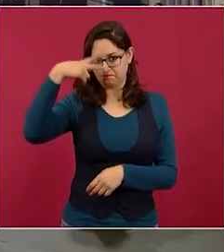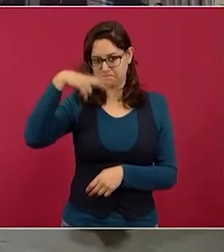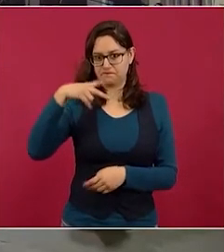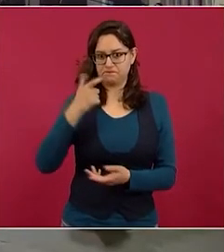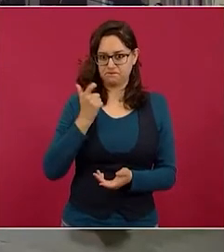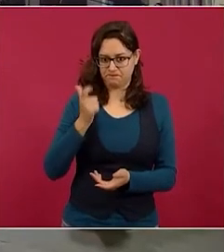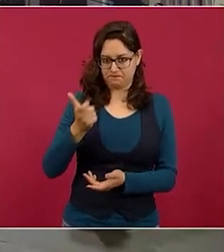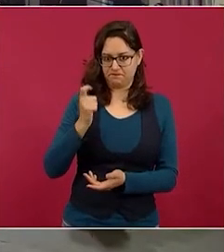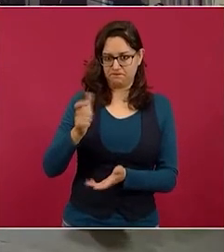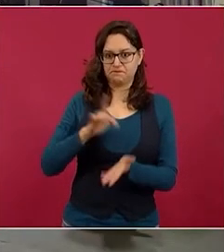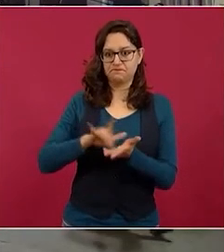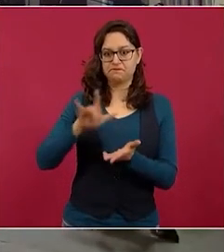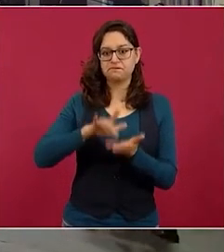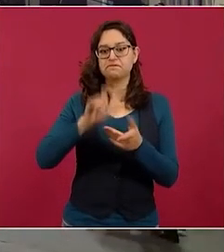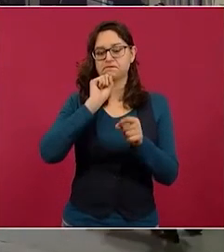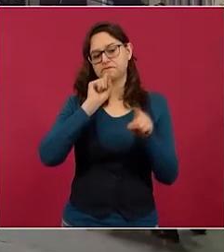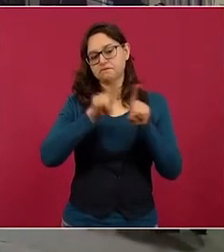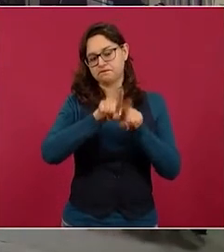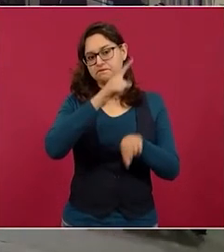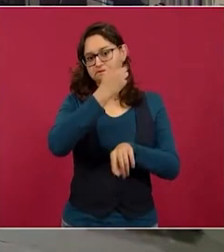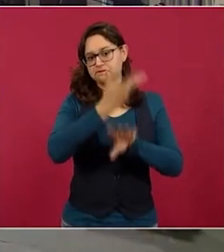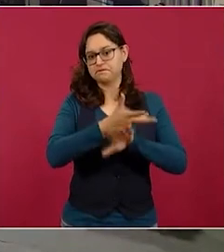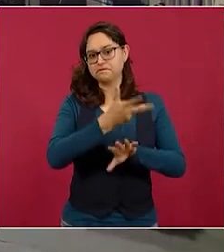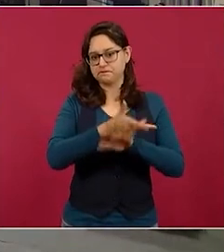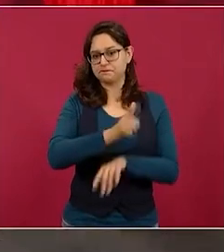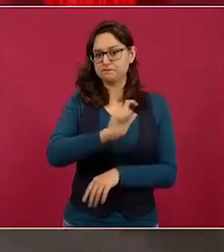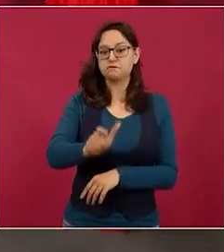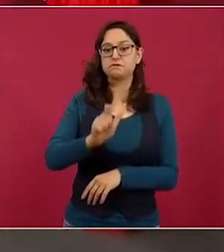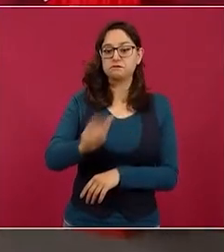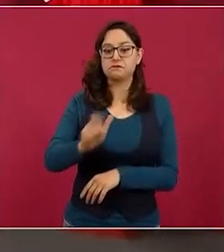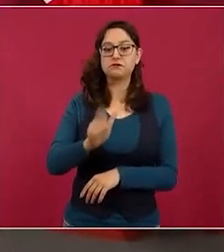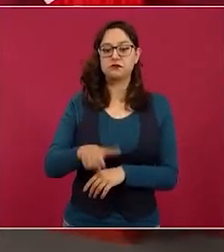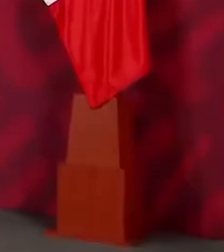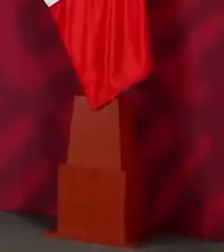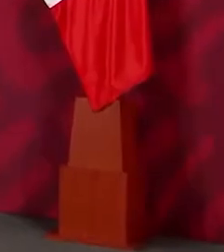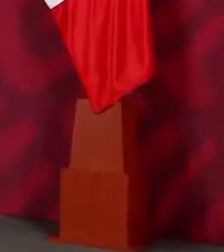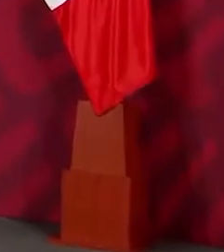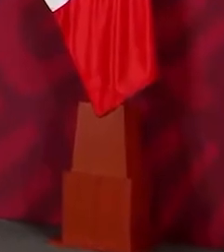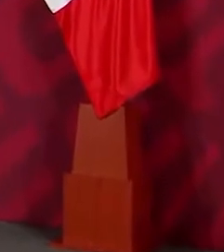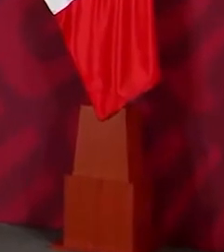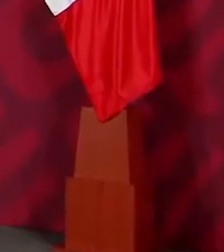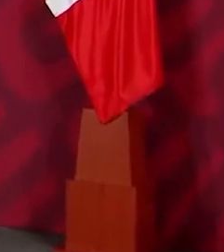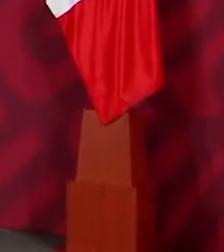y también dinero del extranjero. Entonces aquí vamos a estar informando